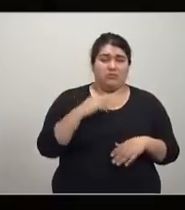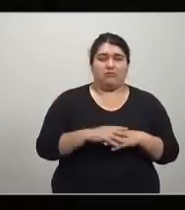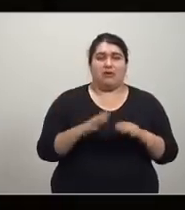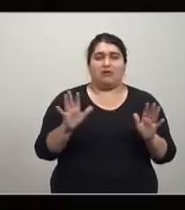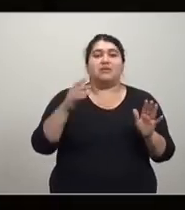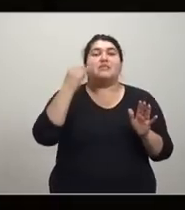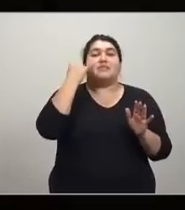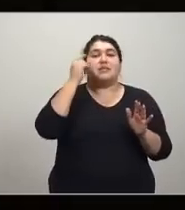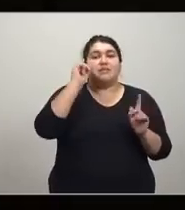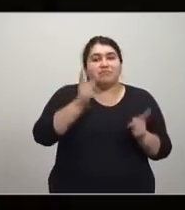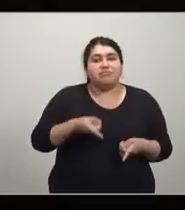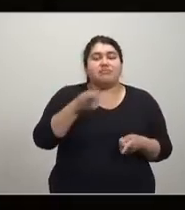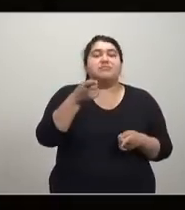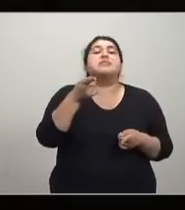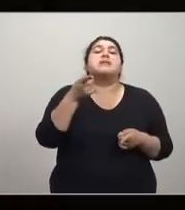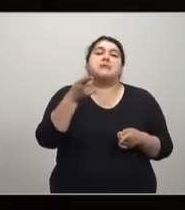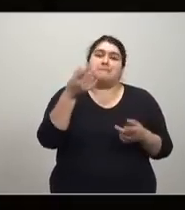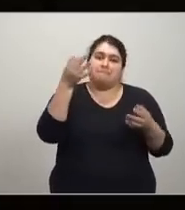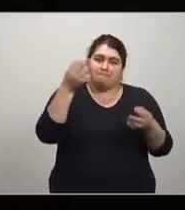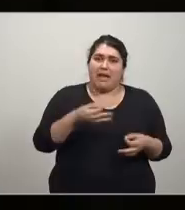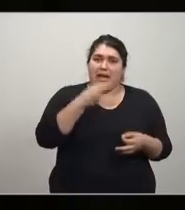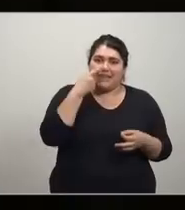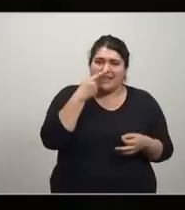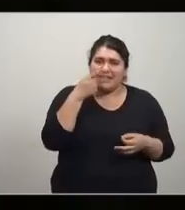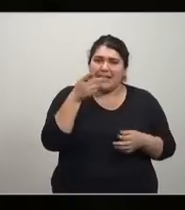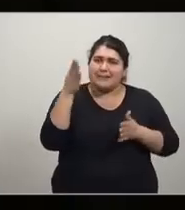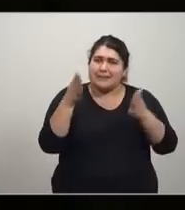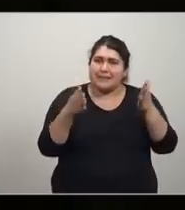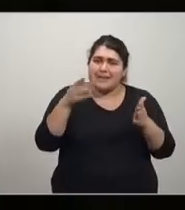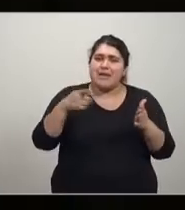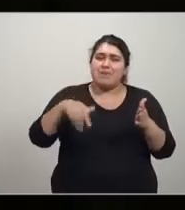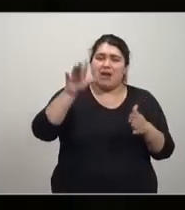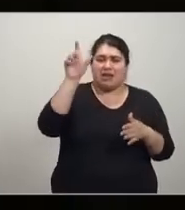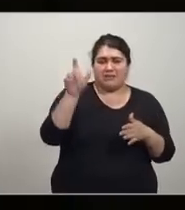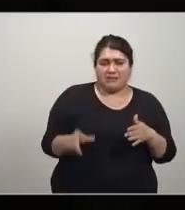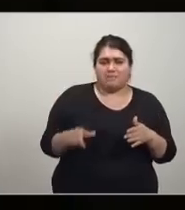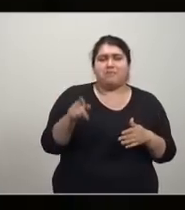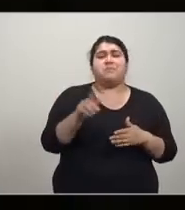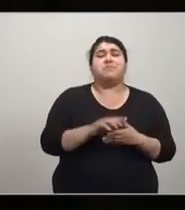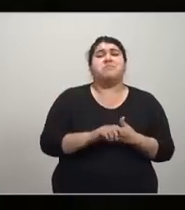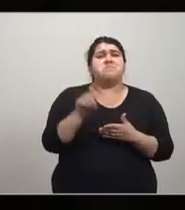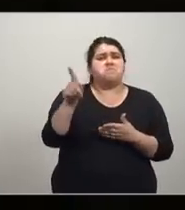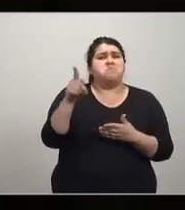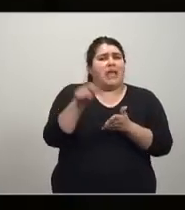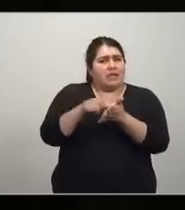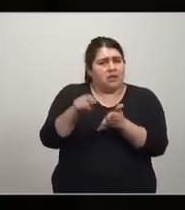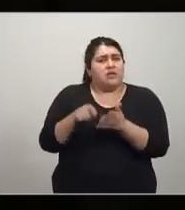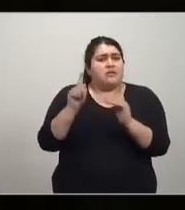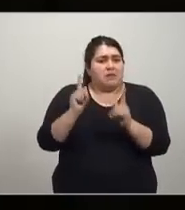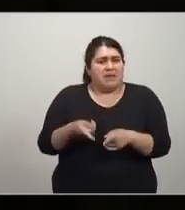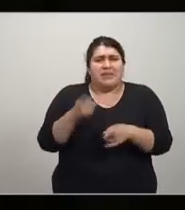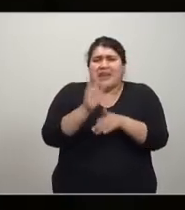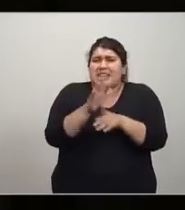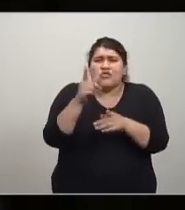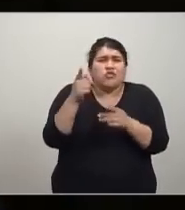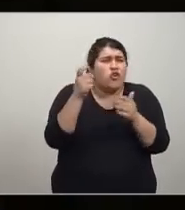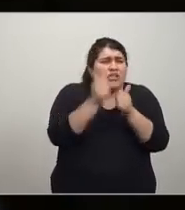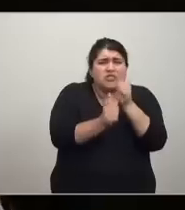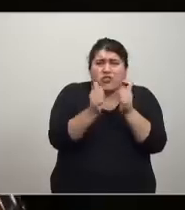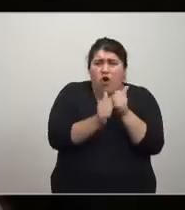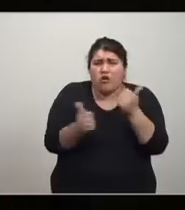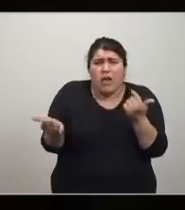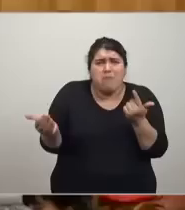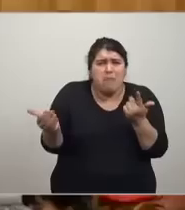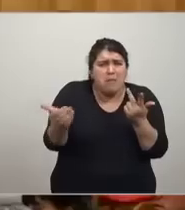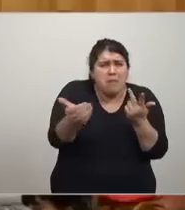burguesa y aquí hay una interesante hipótesis de otro querido amigo Yannis Varoufakis ¿por qué toda esta historia entonces? ¿no? de